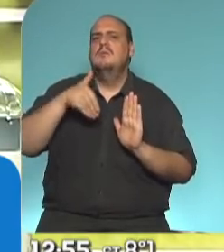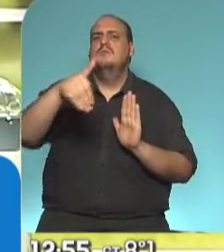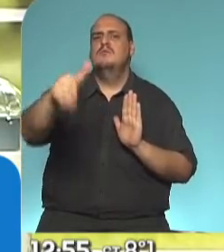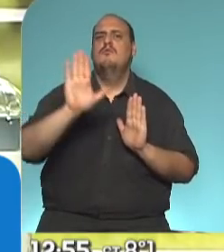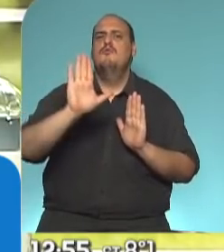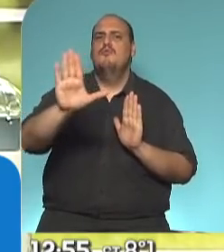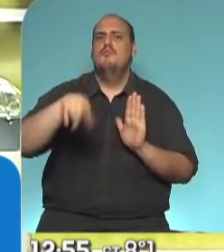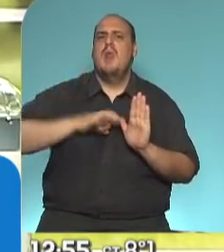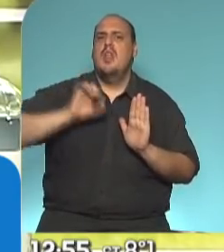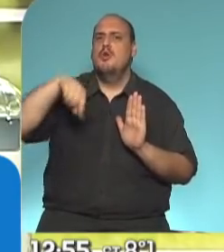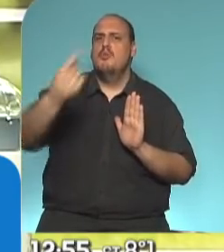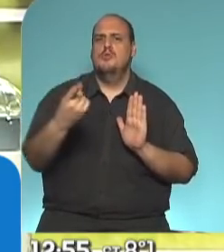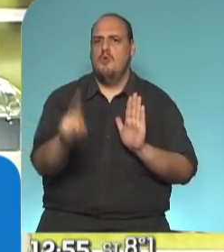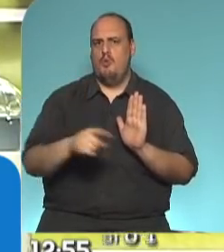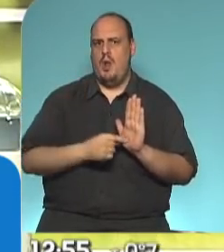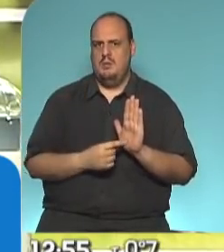para el año siguiente.